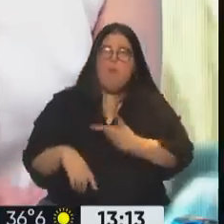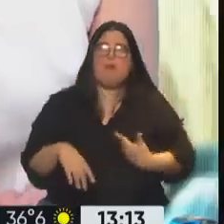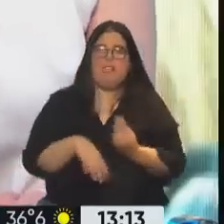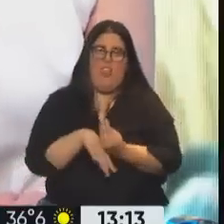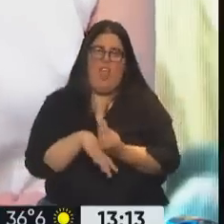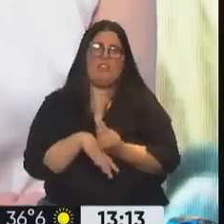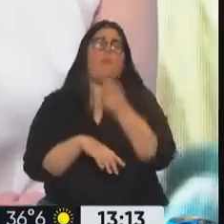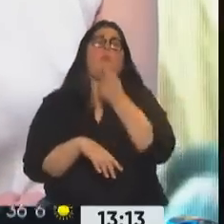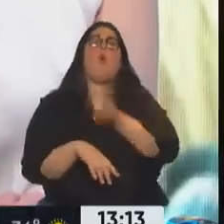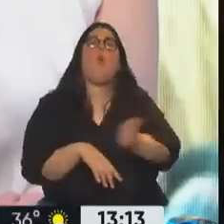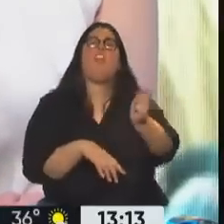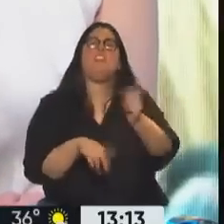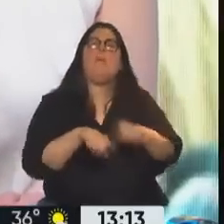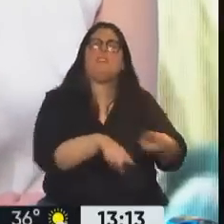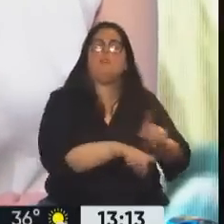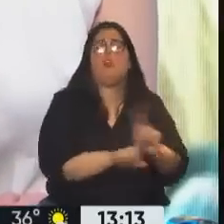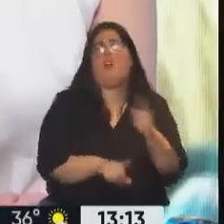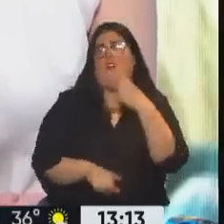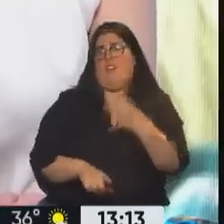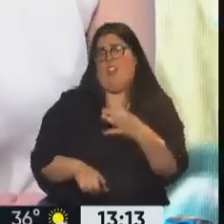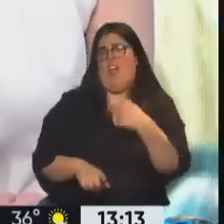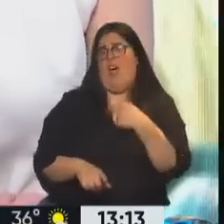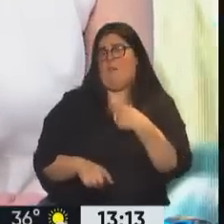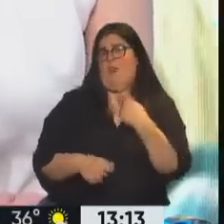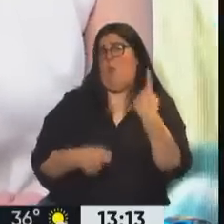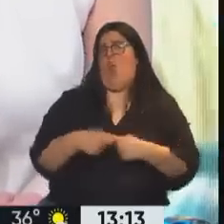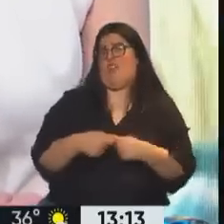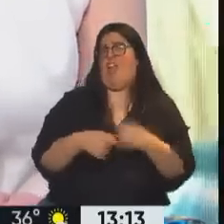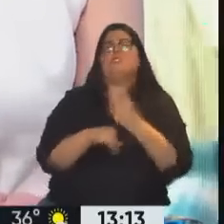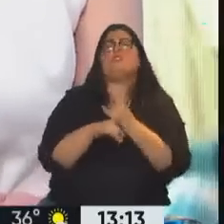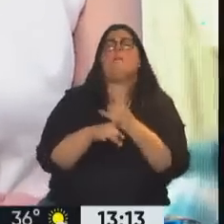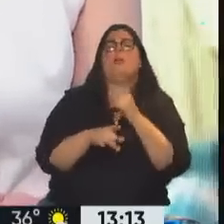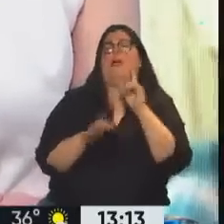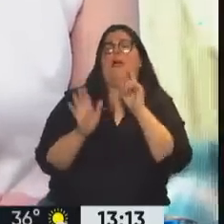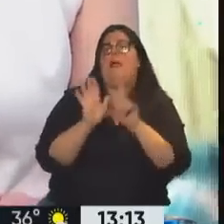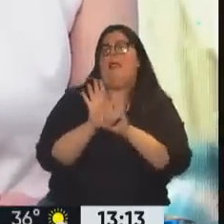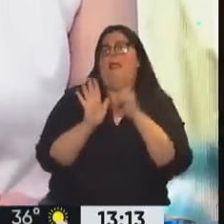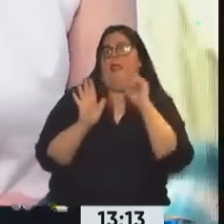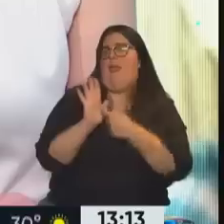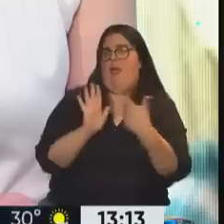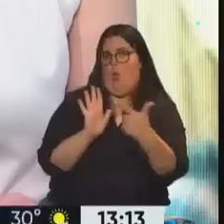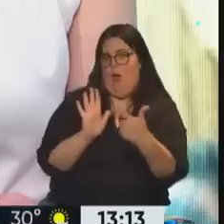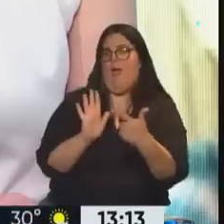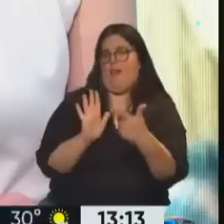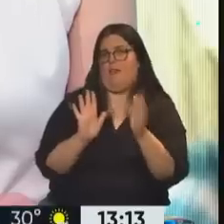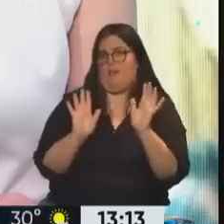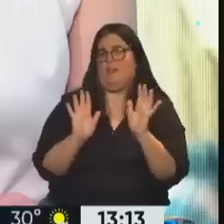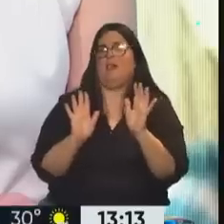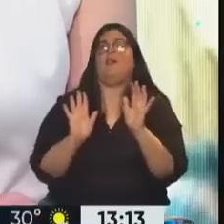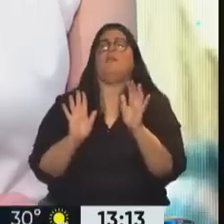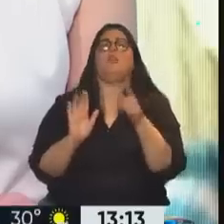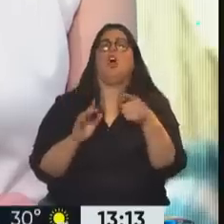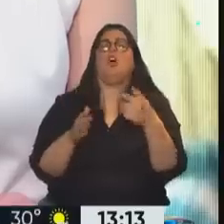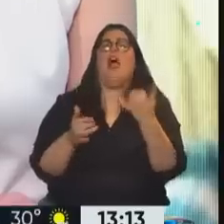persecución judicial? A me pusieron 10.000 candados para presentarme a la Presidencia. Esto es ilegal, se les puede derrumbar una vez que recuperemos el poder. Tan